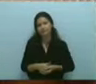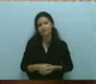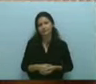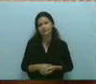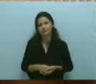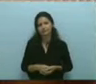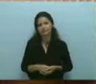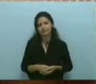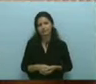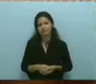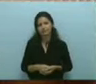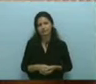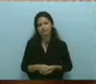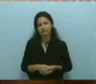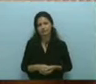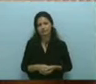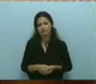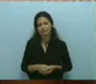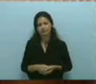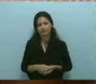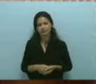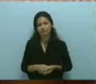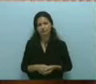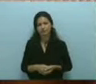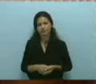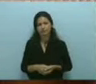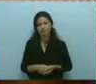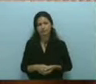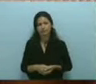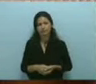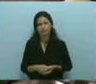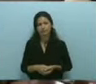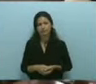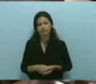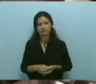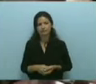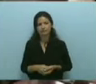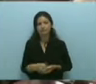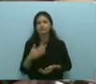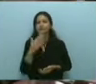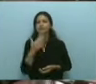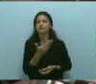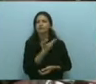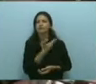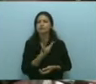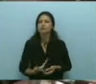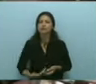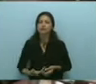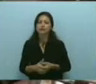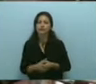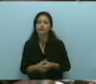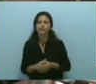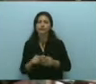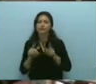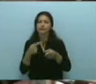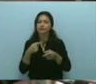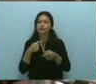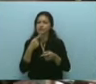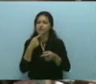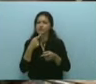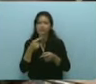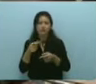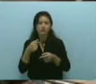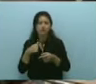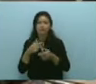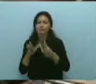Tiene la palabra el diputado Chiqui Rojas. Presidenta, gracias. Para dejar contancia mi voto positivo, yo